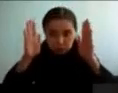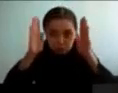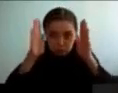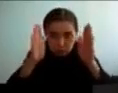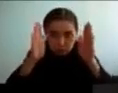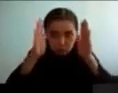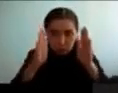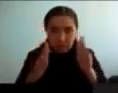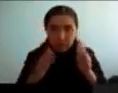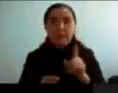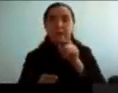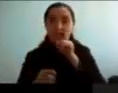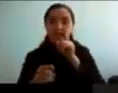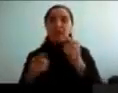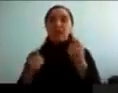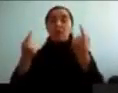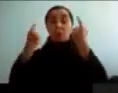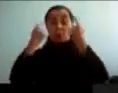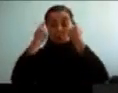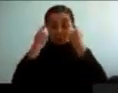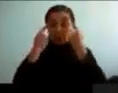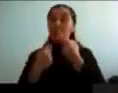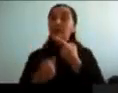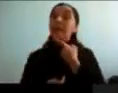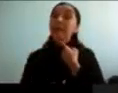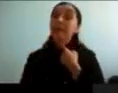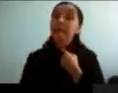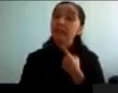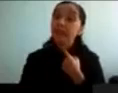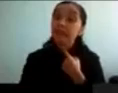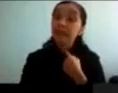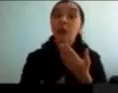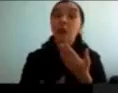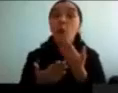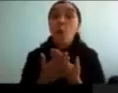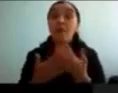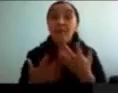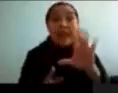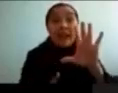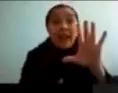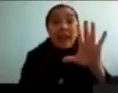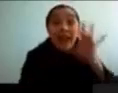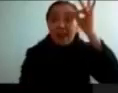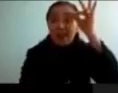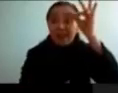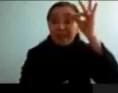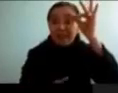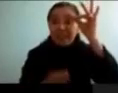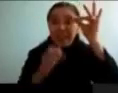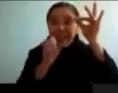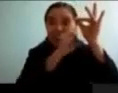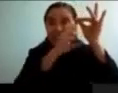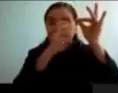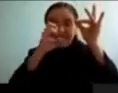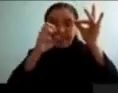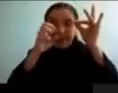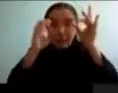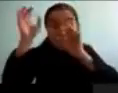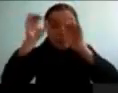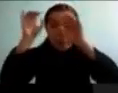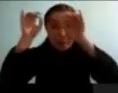modulación atencional. Lo interesante, es que cuando nosotros, encontramos lo que tenemos que hacer, por ejemplo en este caso, encontramos la letra, esa activación, se detiene,